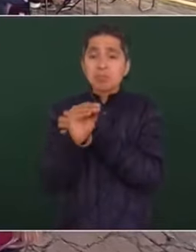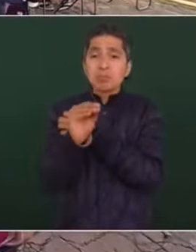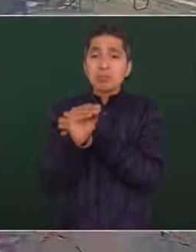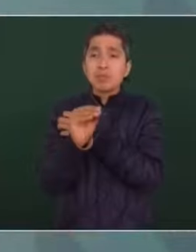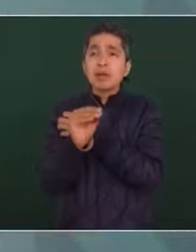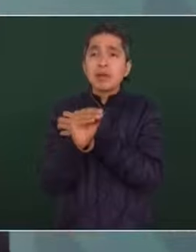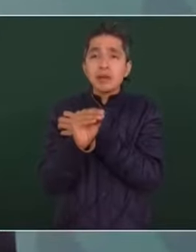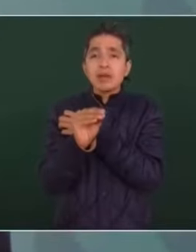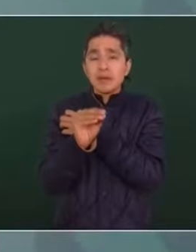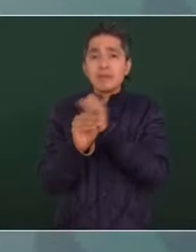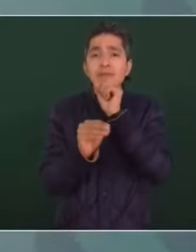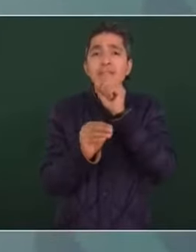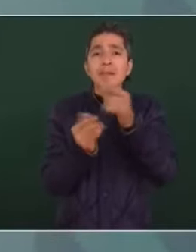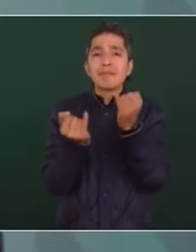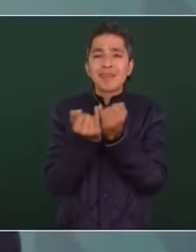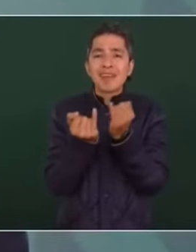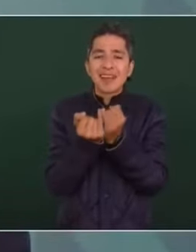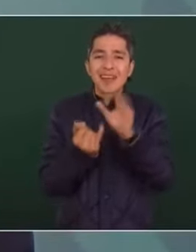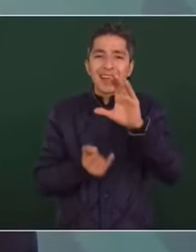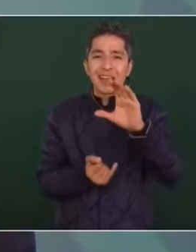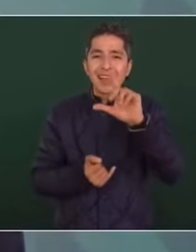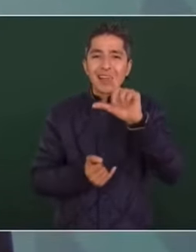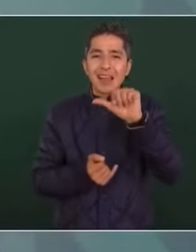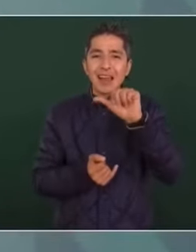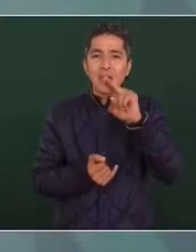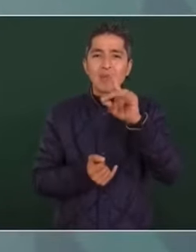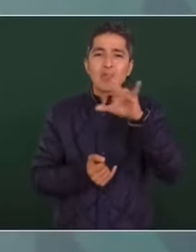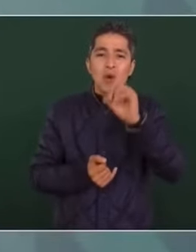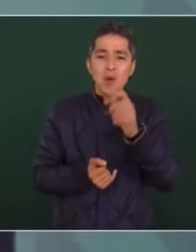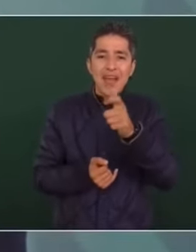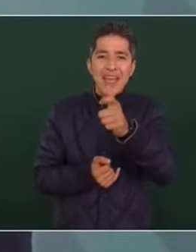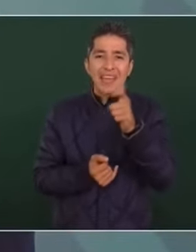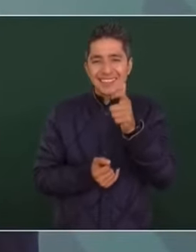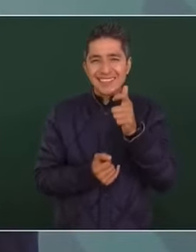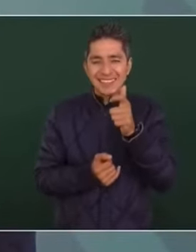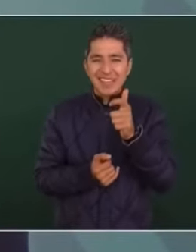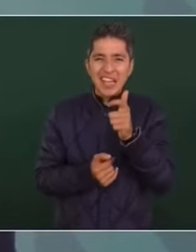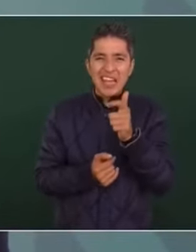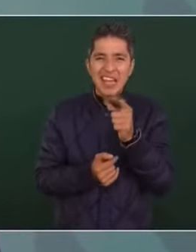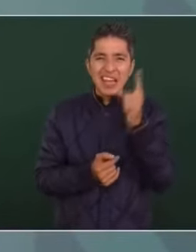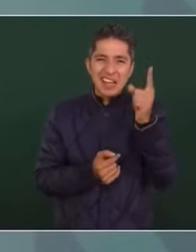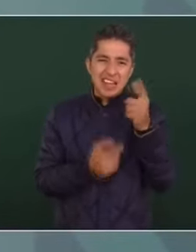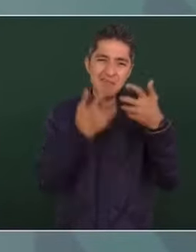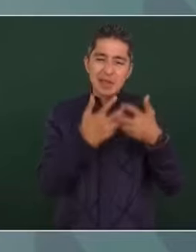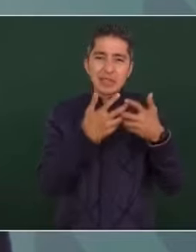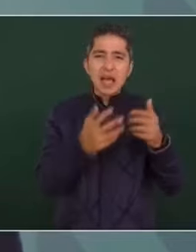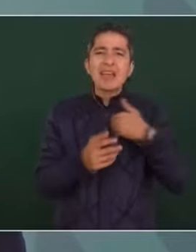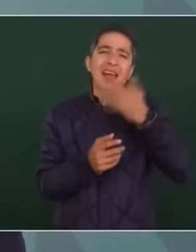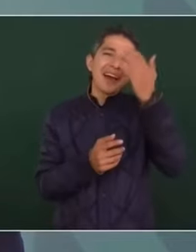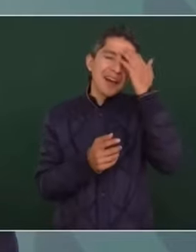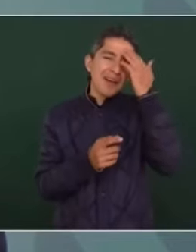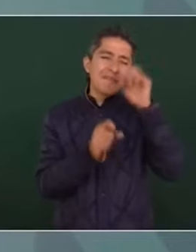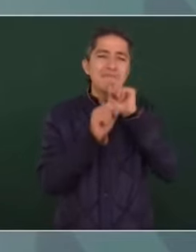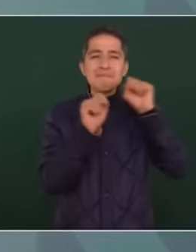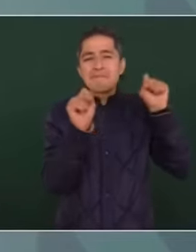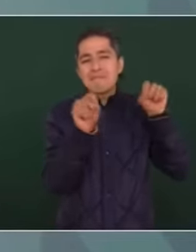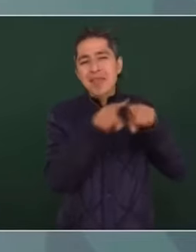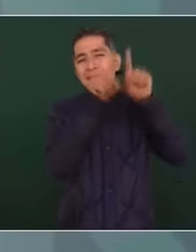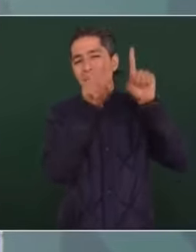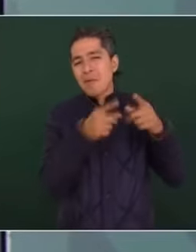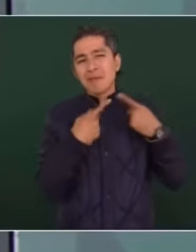impulsa junto con Claudio X. González, porque son los mismos que los conozco, aunque se disfracen,